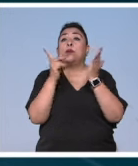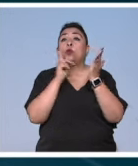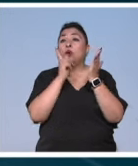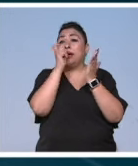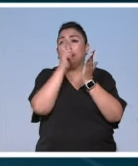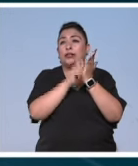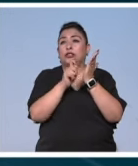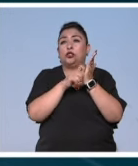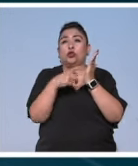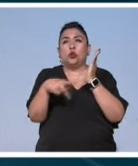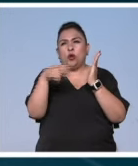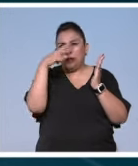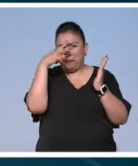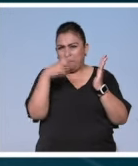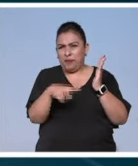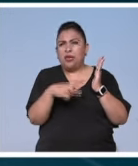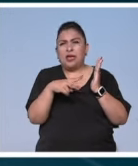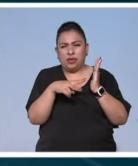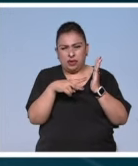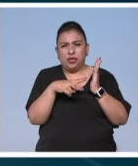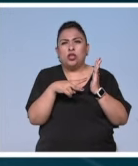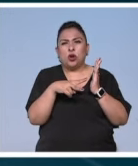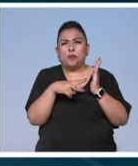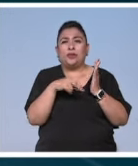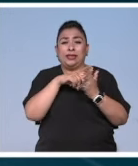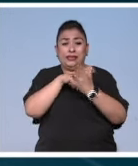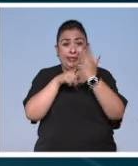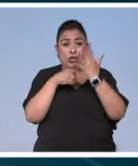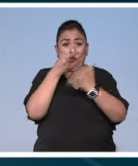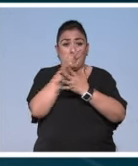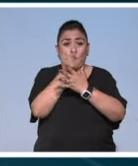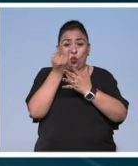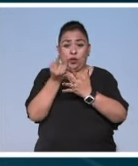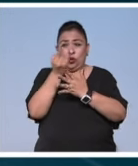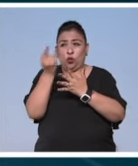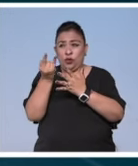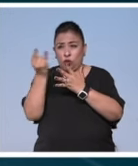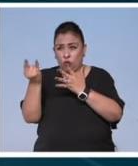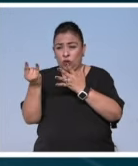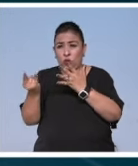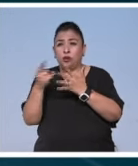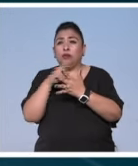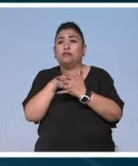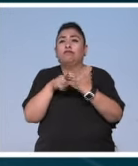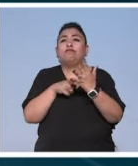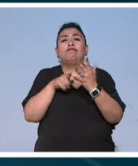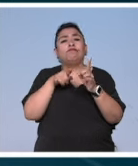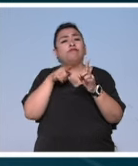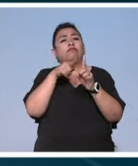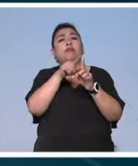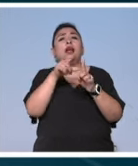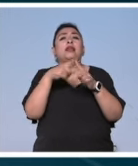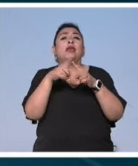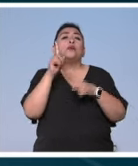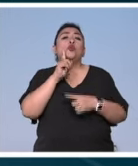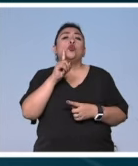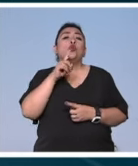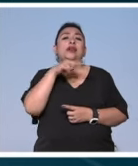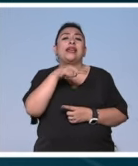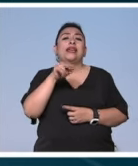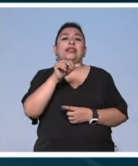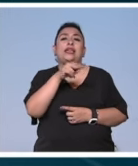escritora mexicana y los cinco cuentos están enfocados a la mujer ñaño